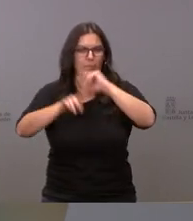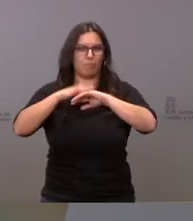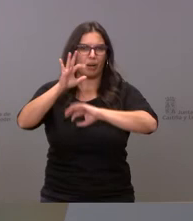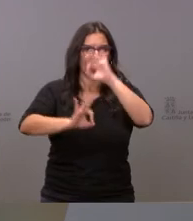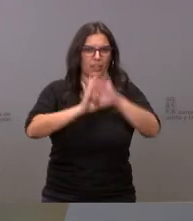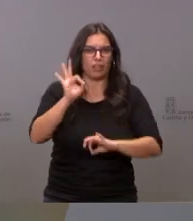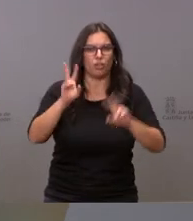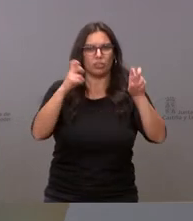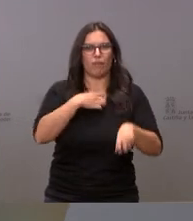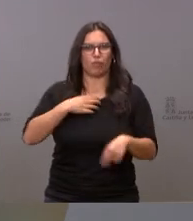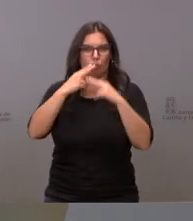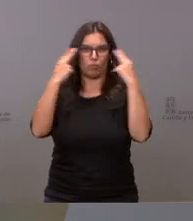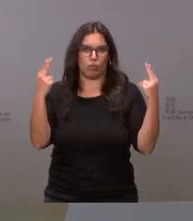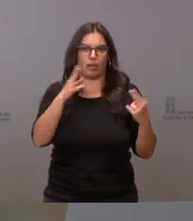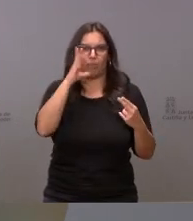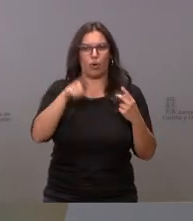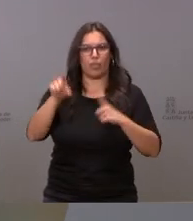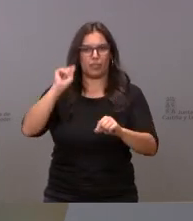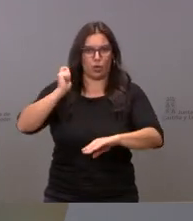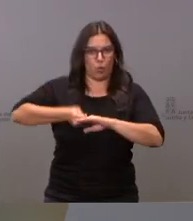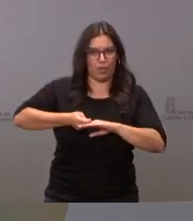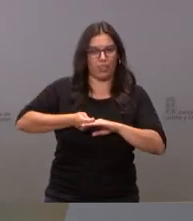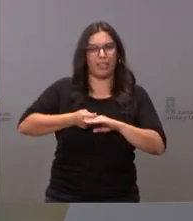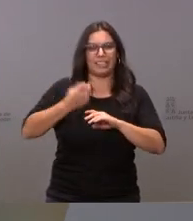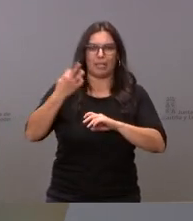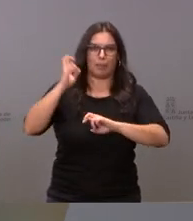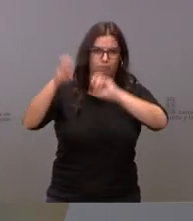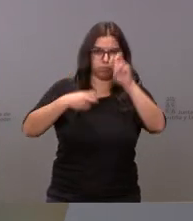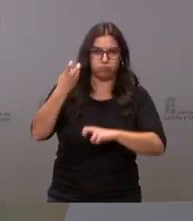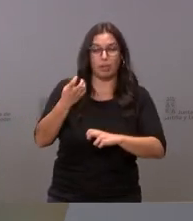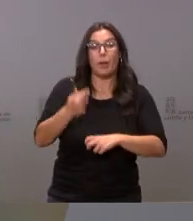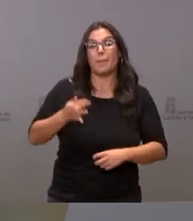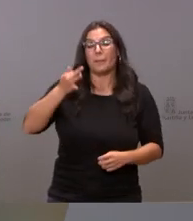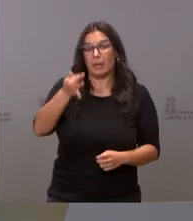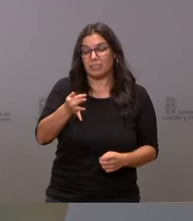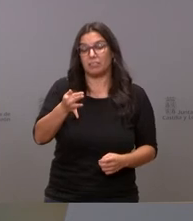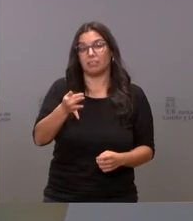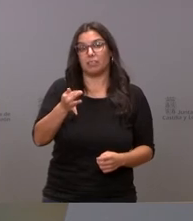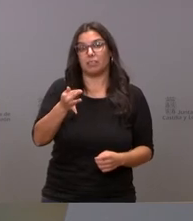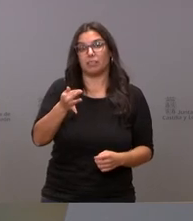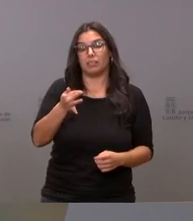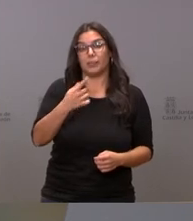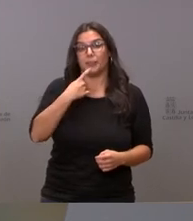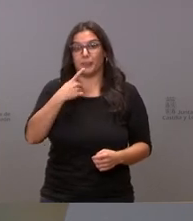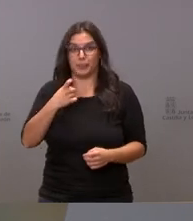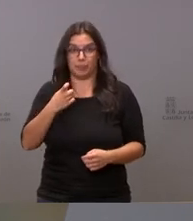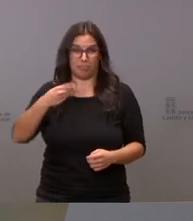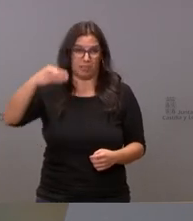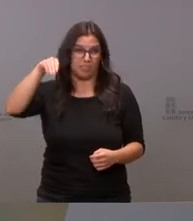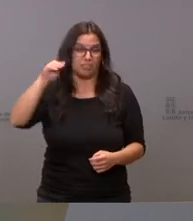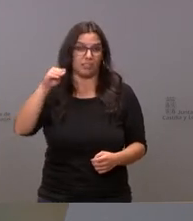de la función pública derivada de decisiones judiciales y por lo tanto todo eso junto con las dificultades a las que nos ha sometido